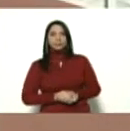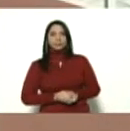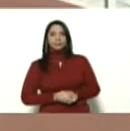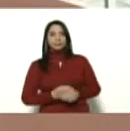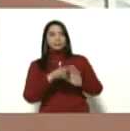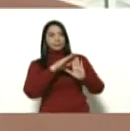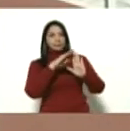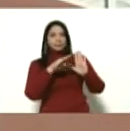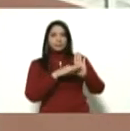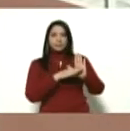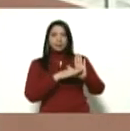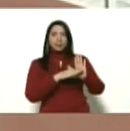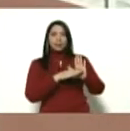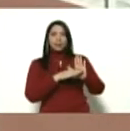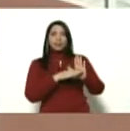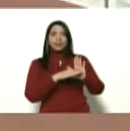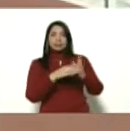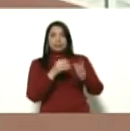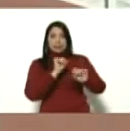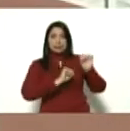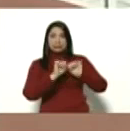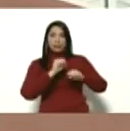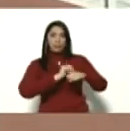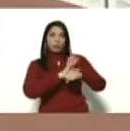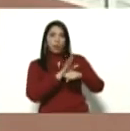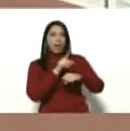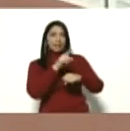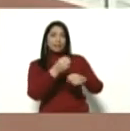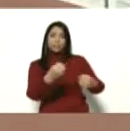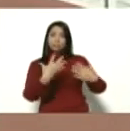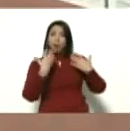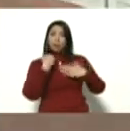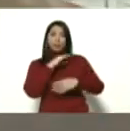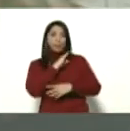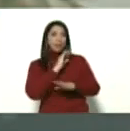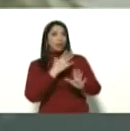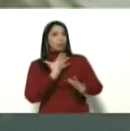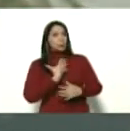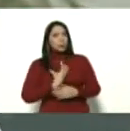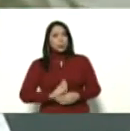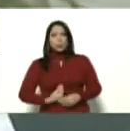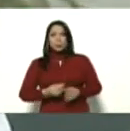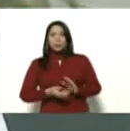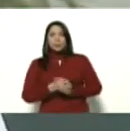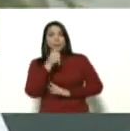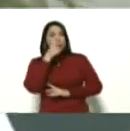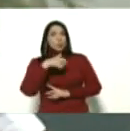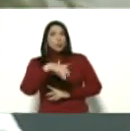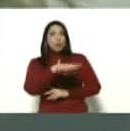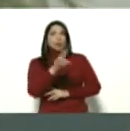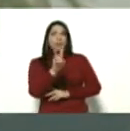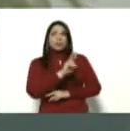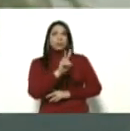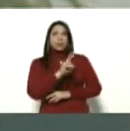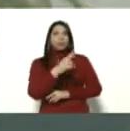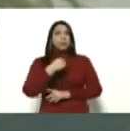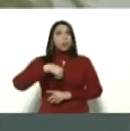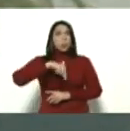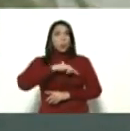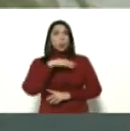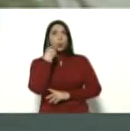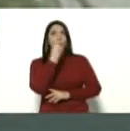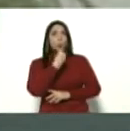medidas de todo este COVID-19 que es una pandemia que viene entristeciendo a la población venezolana nosotros en la